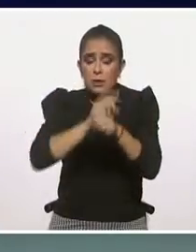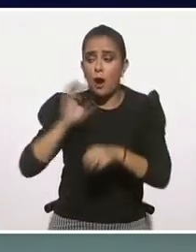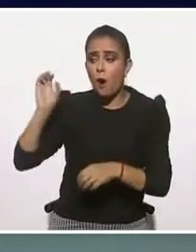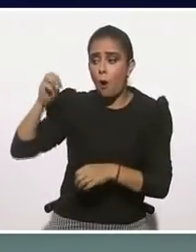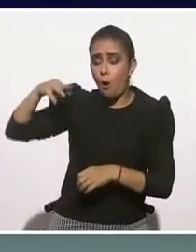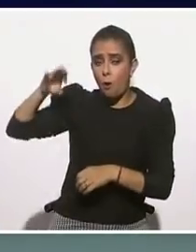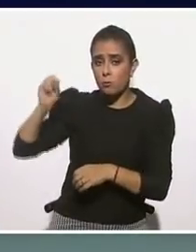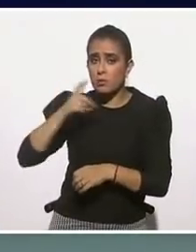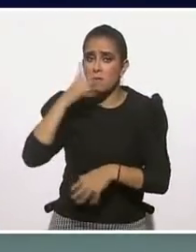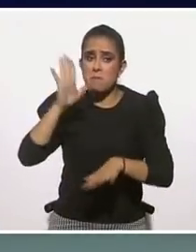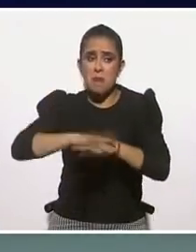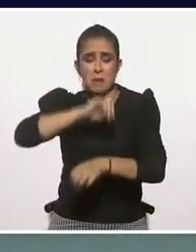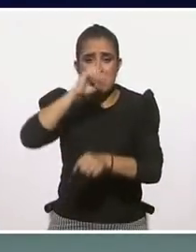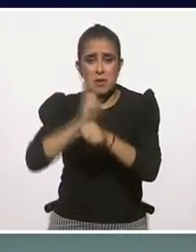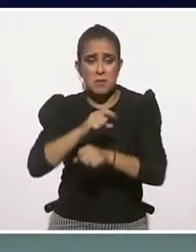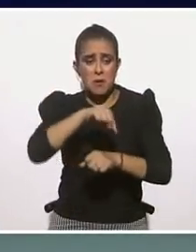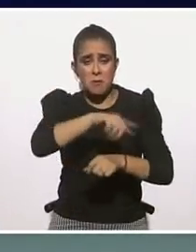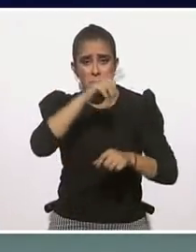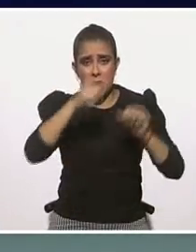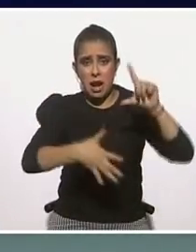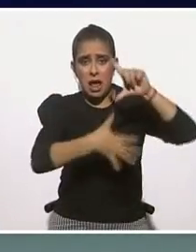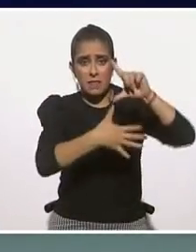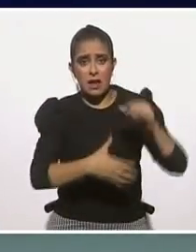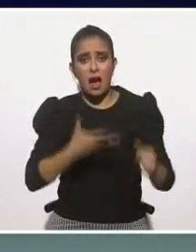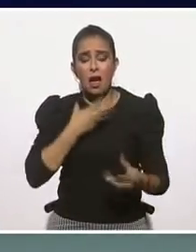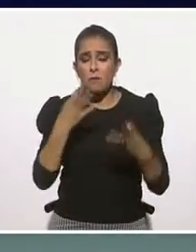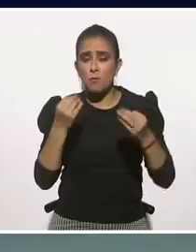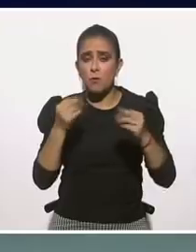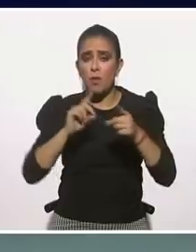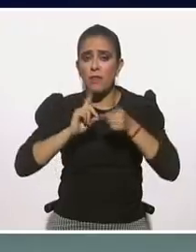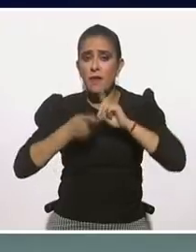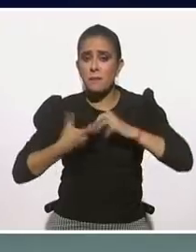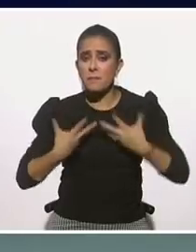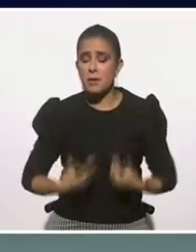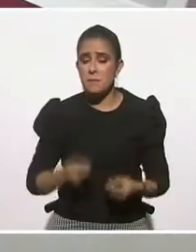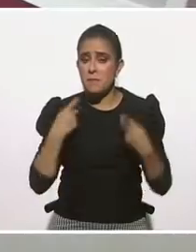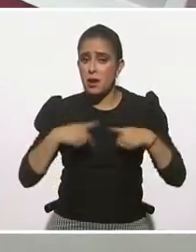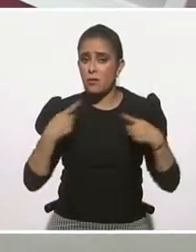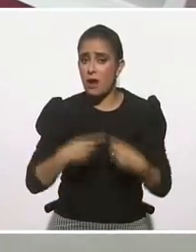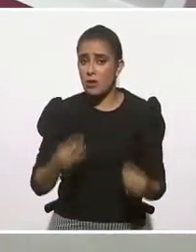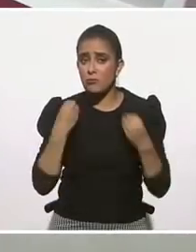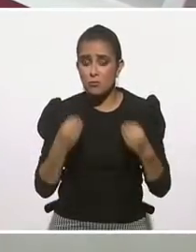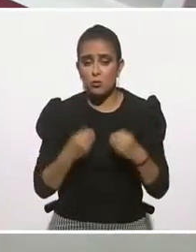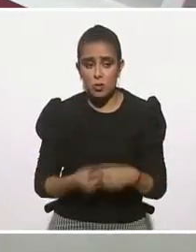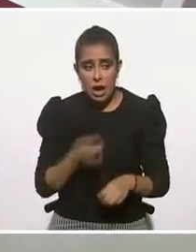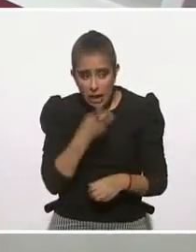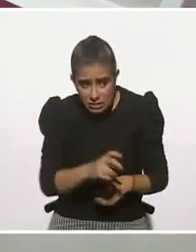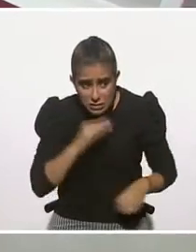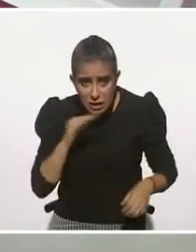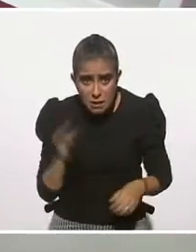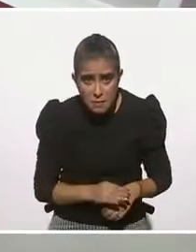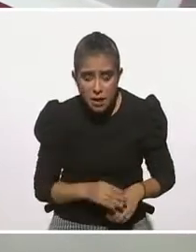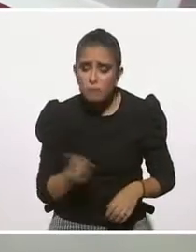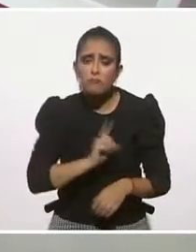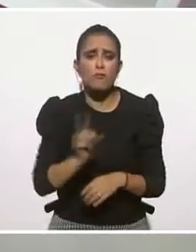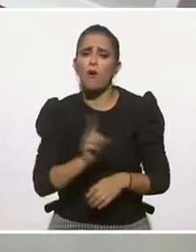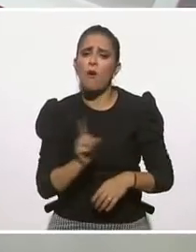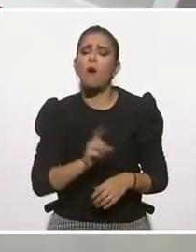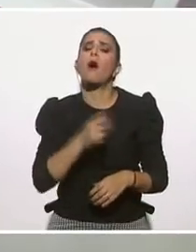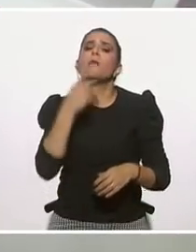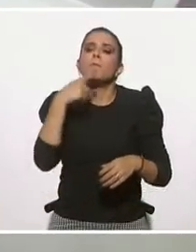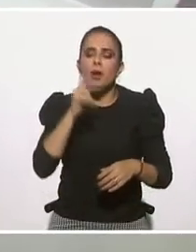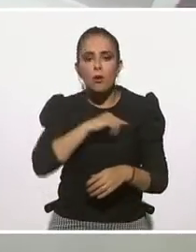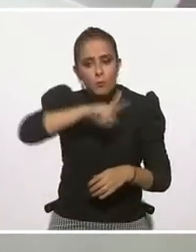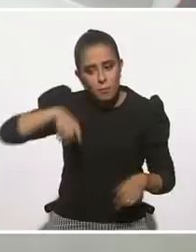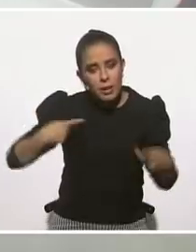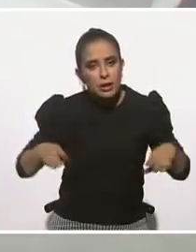vamos a ser los más deprimidos, no te platico cómo estamos ahorita, no, y el punto es, no es malo, pero lo bueno es que justo nos demos la